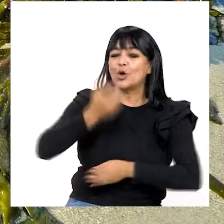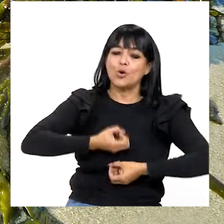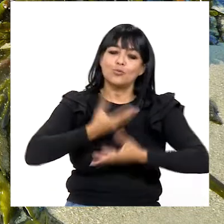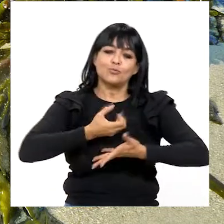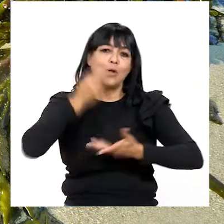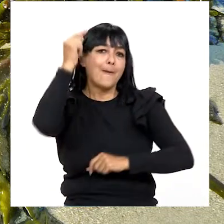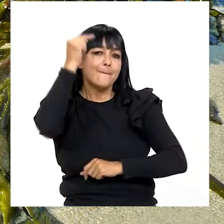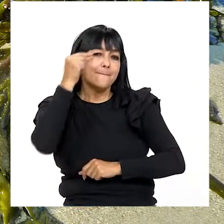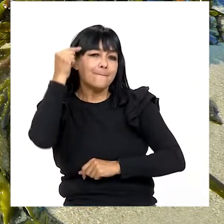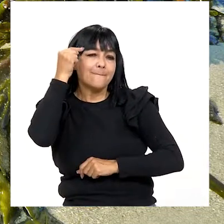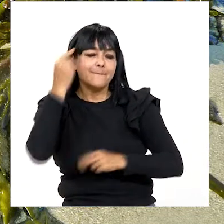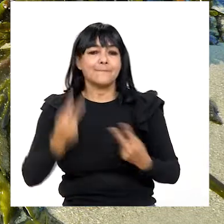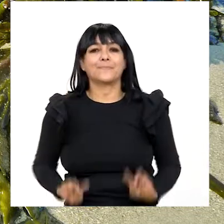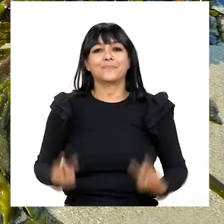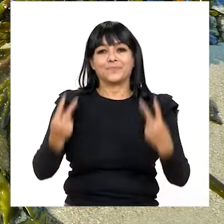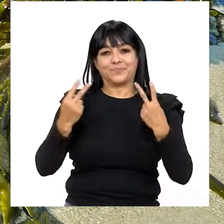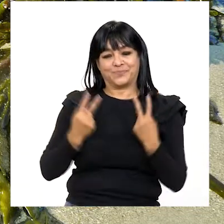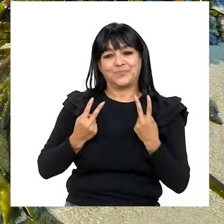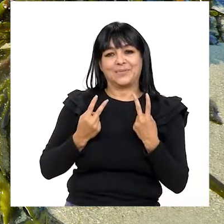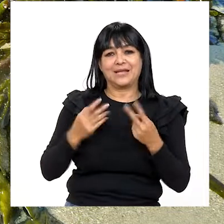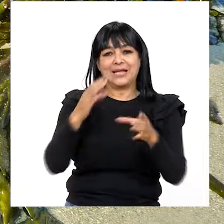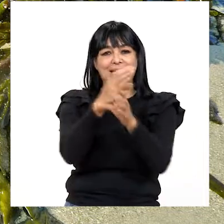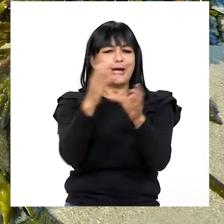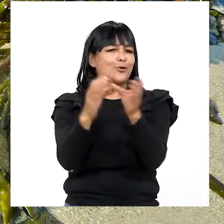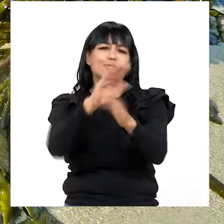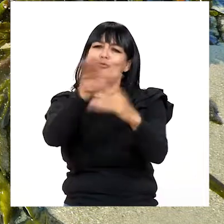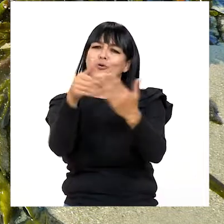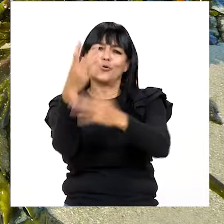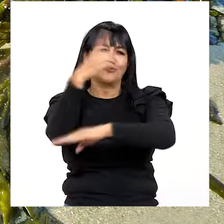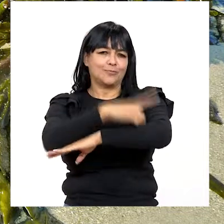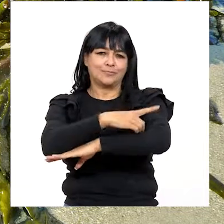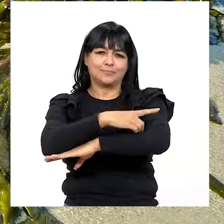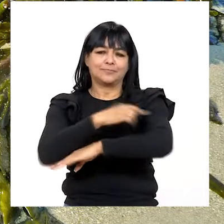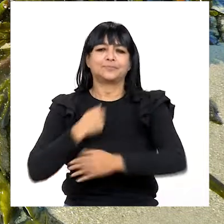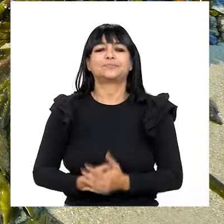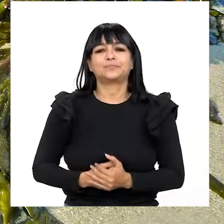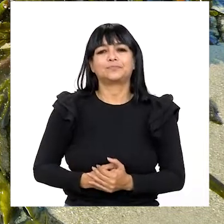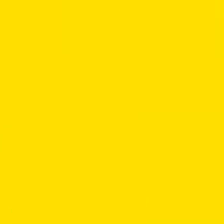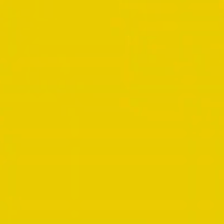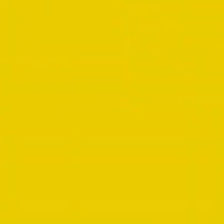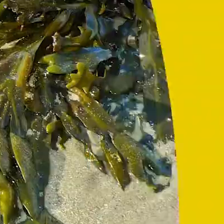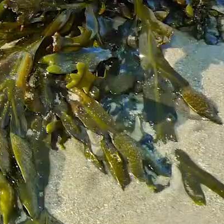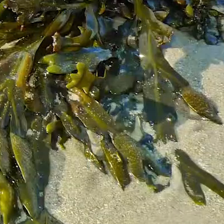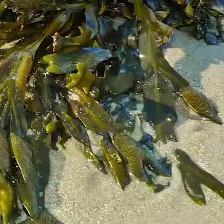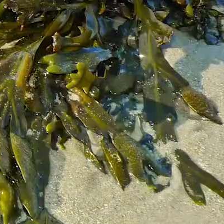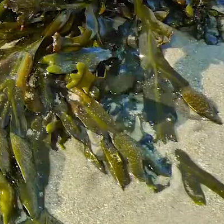Expresan pensamientos sobre la vida y las cosas cotidianas